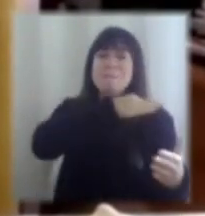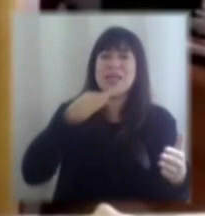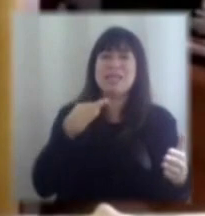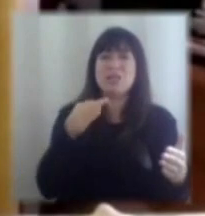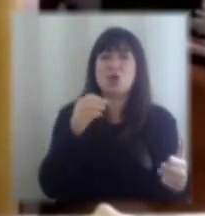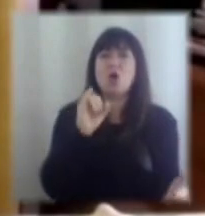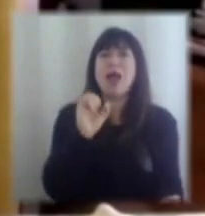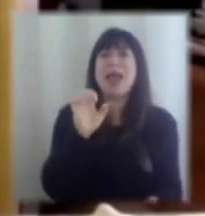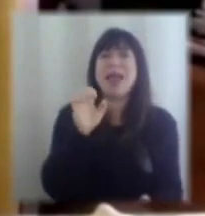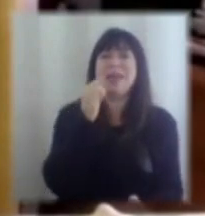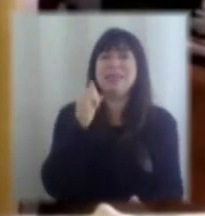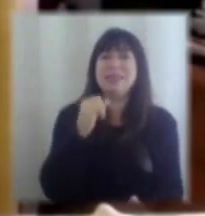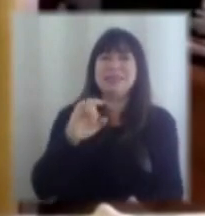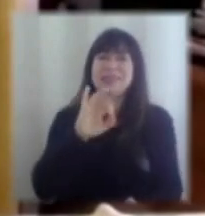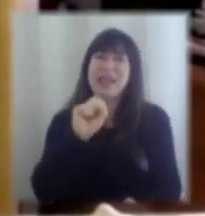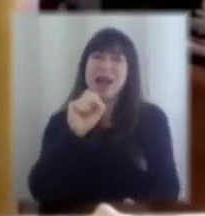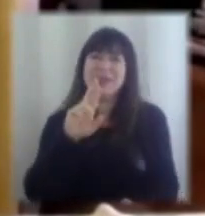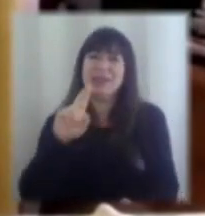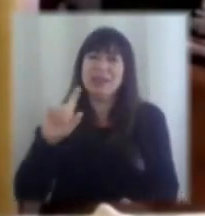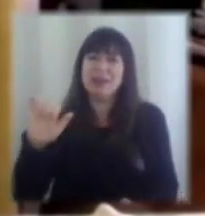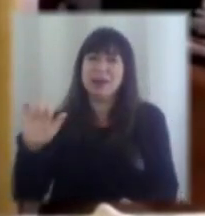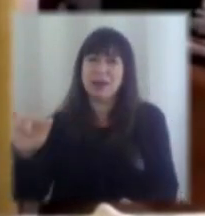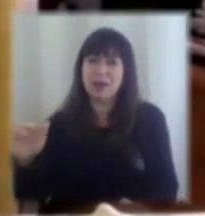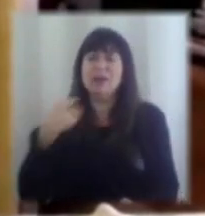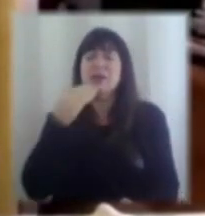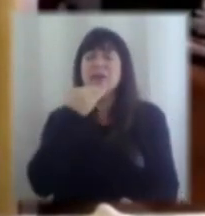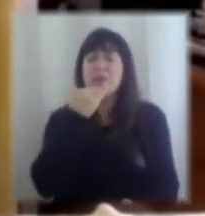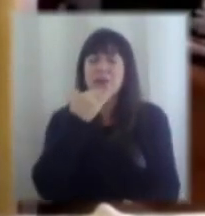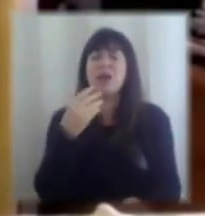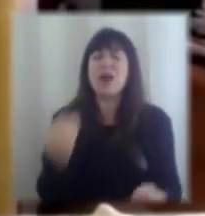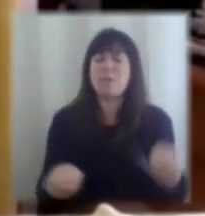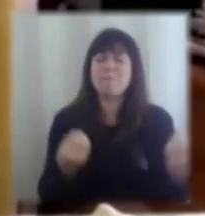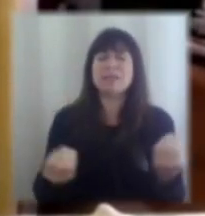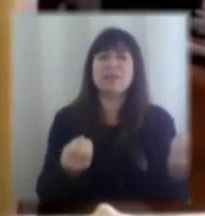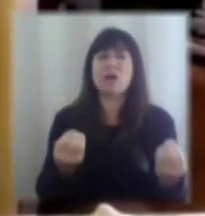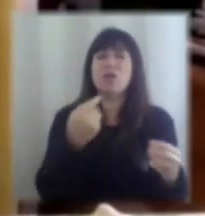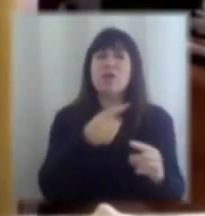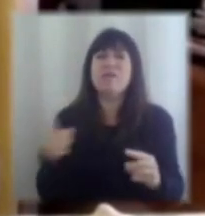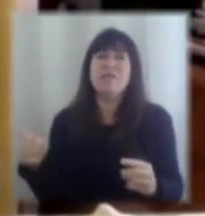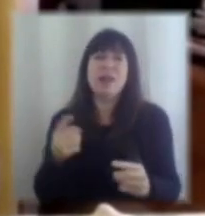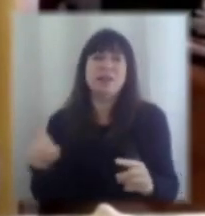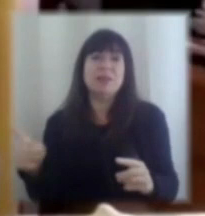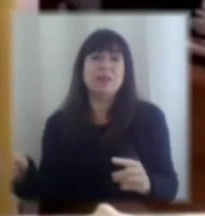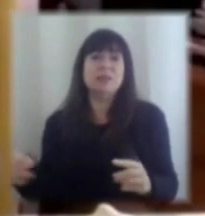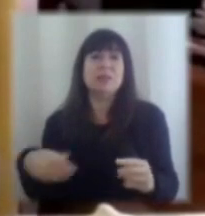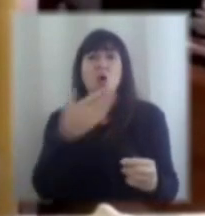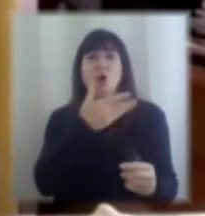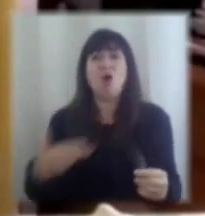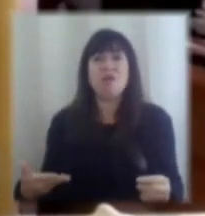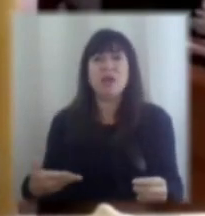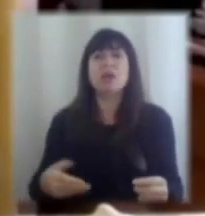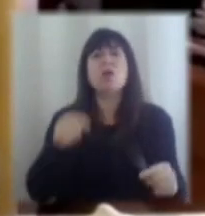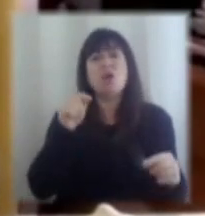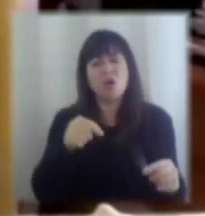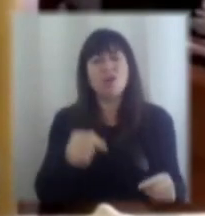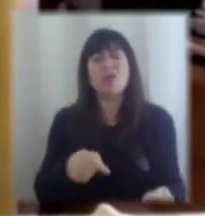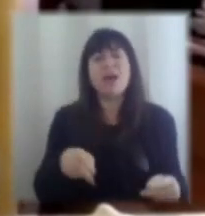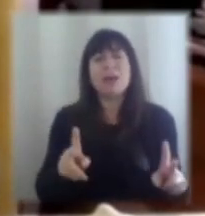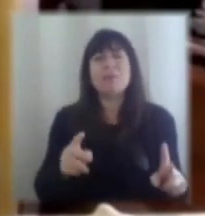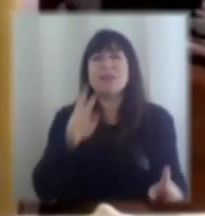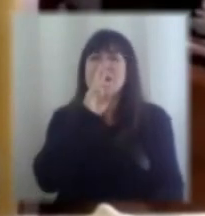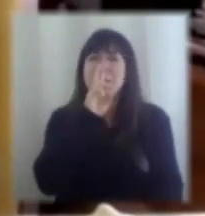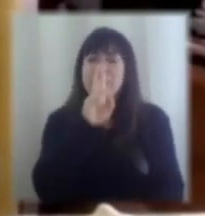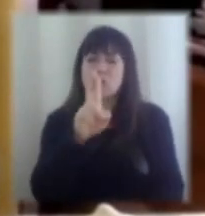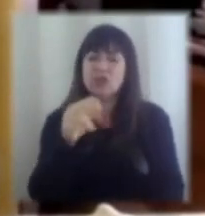presidente Lago, y una serie de otras mejores institucionales que han ocurrido en distintos gobiernos, el blindaje institucional que hoy día nos permite responder de buena manera